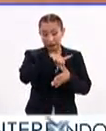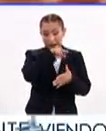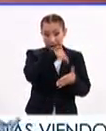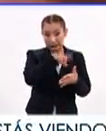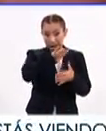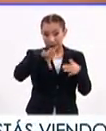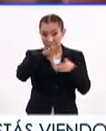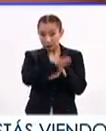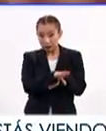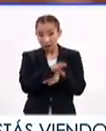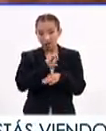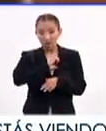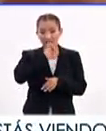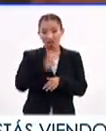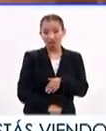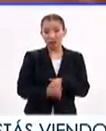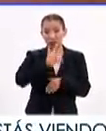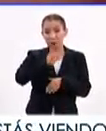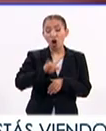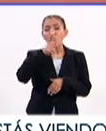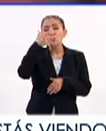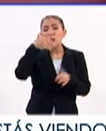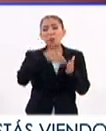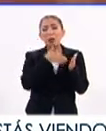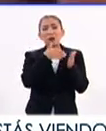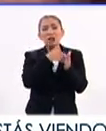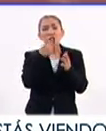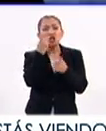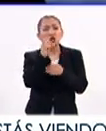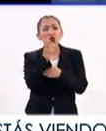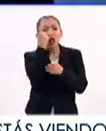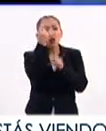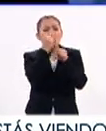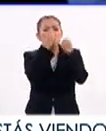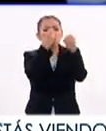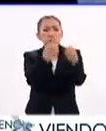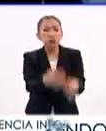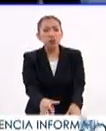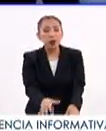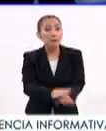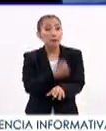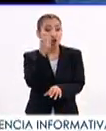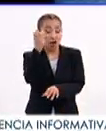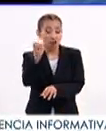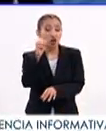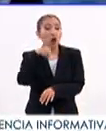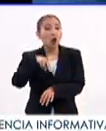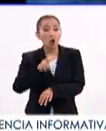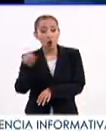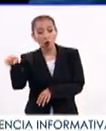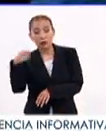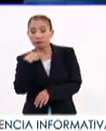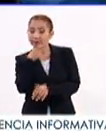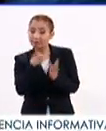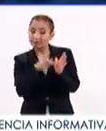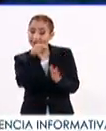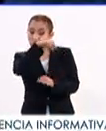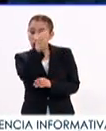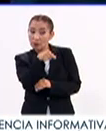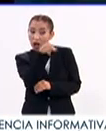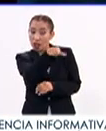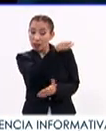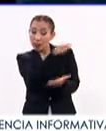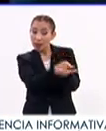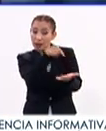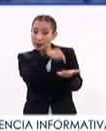Latina y el Caribe, la homofobia cuesta más de 8 mil millones de dólares anuales. Por eso, las Naciones Unidas reiteran las obligaciones